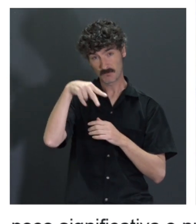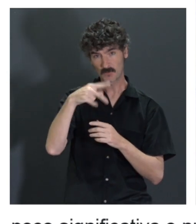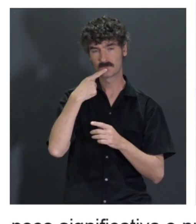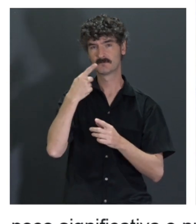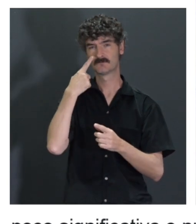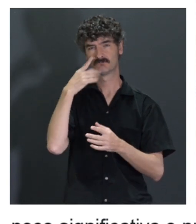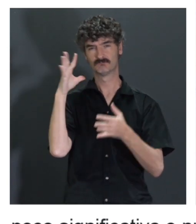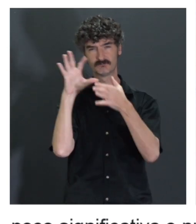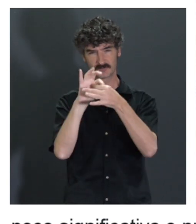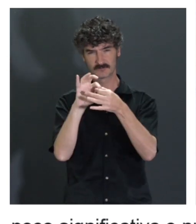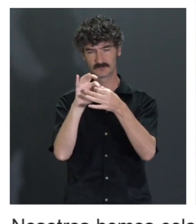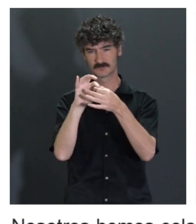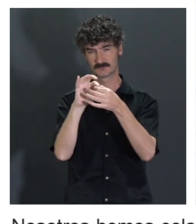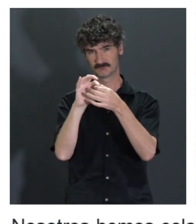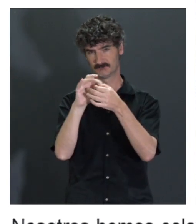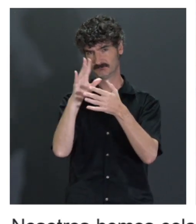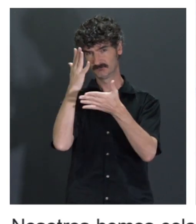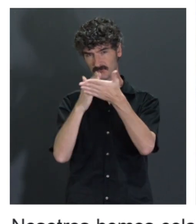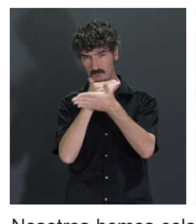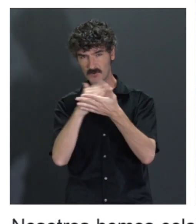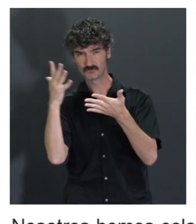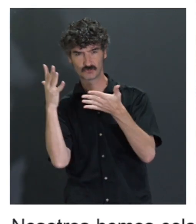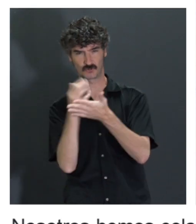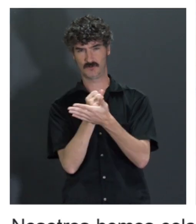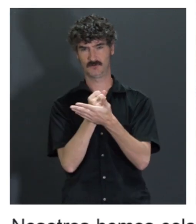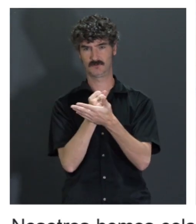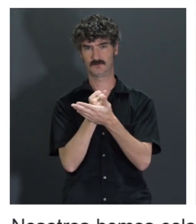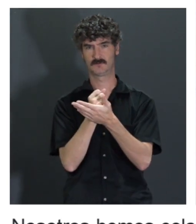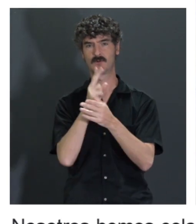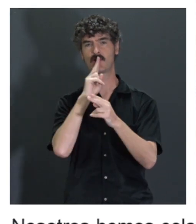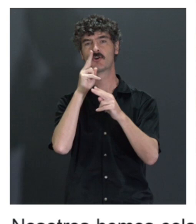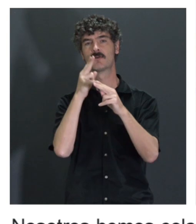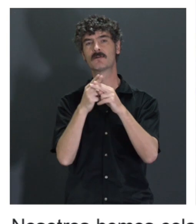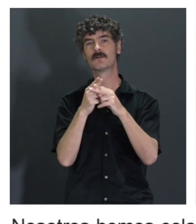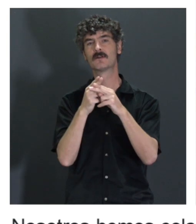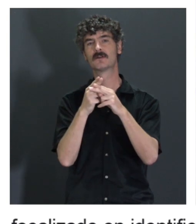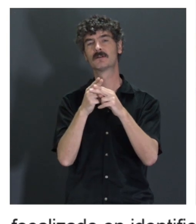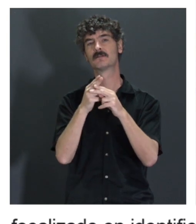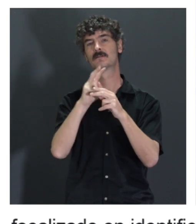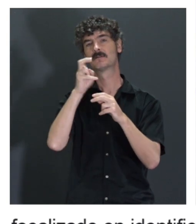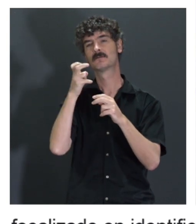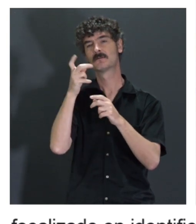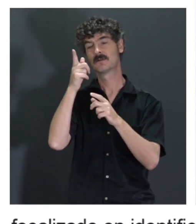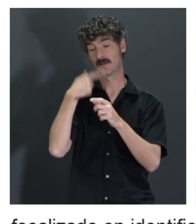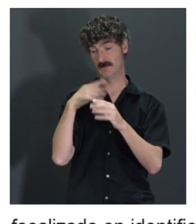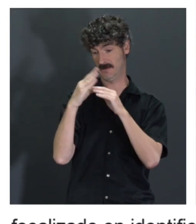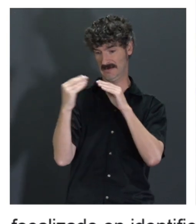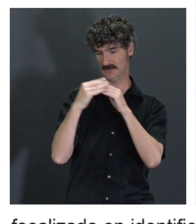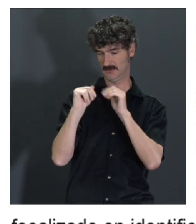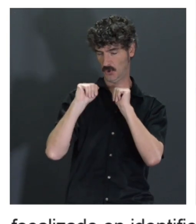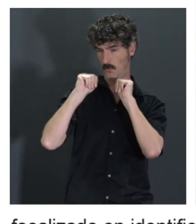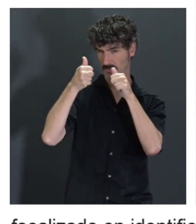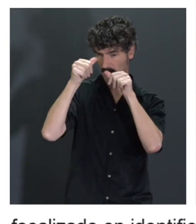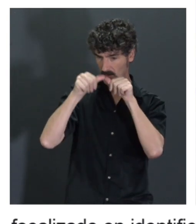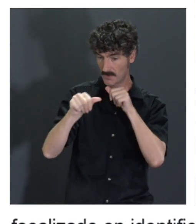estos parámetros. ejemplo, con lo que se llama el Customer Journey, el viaje que hace el cliente desde